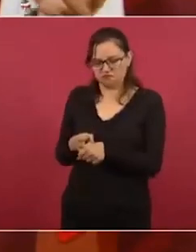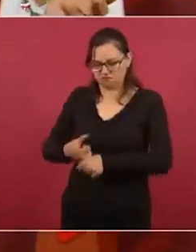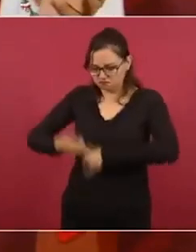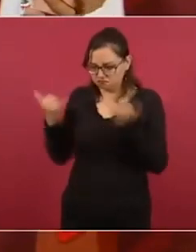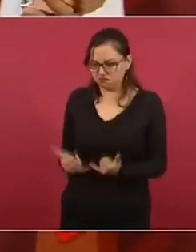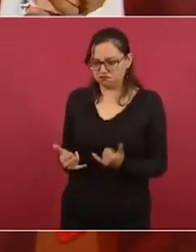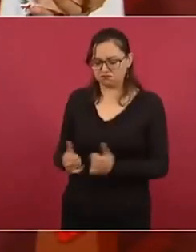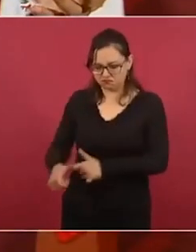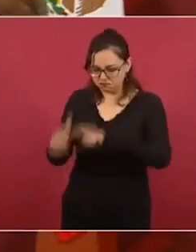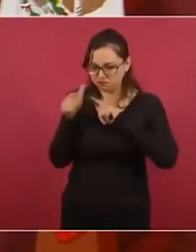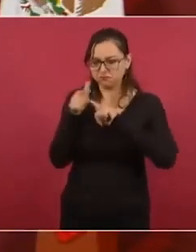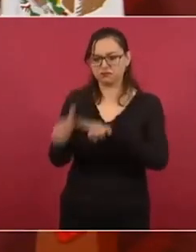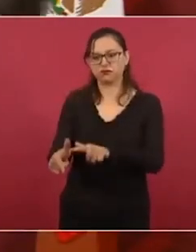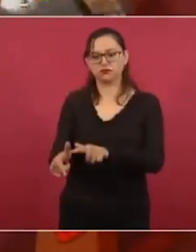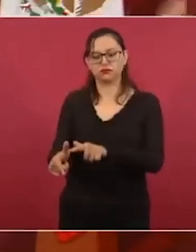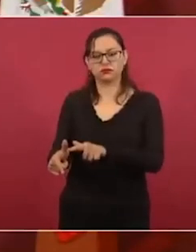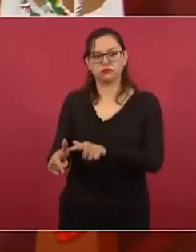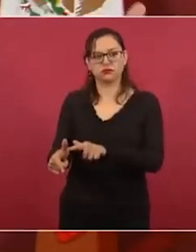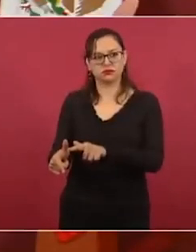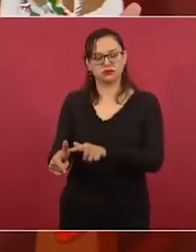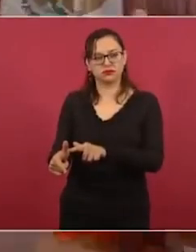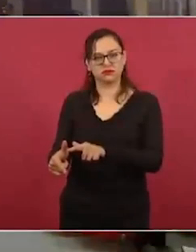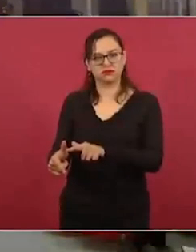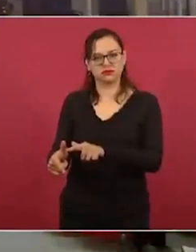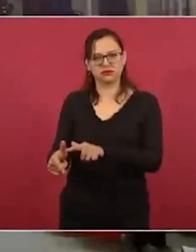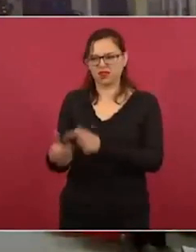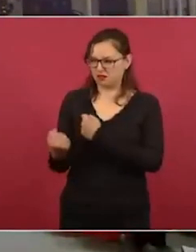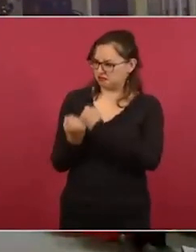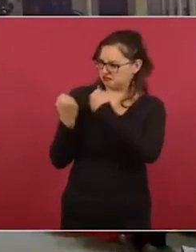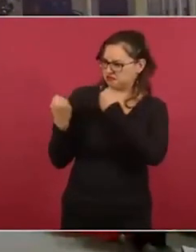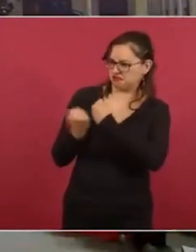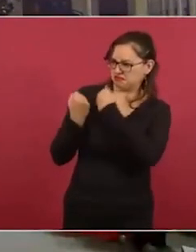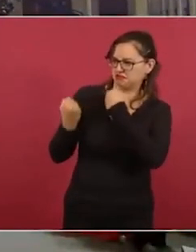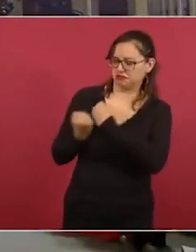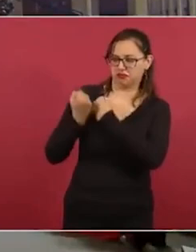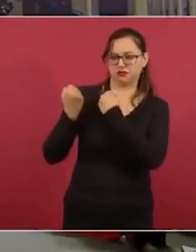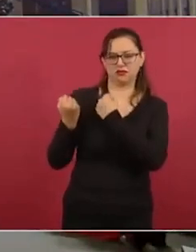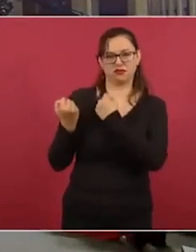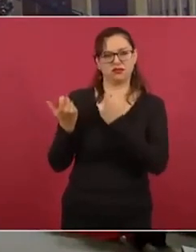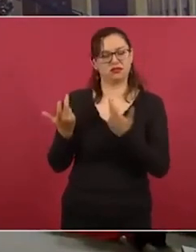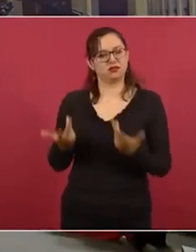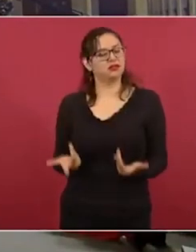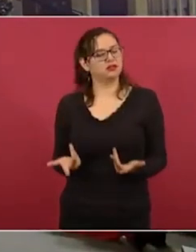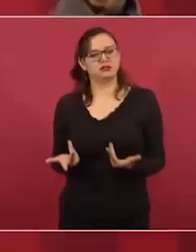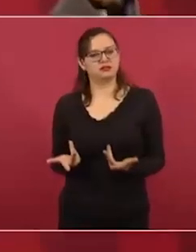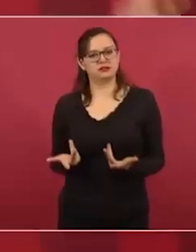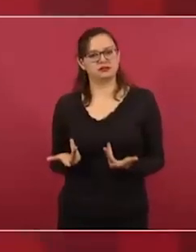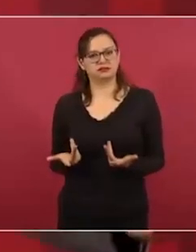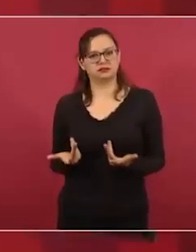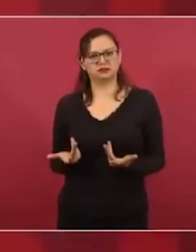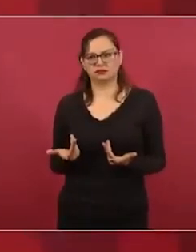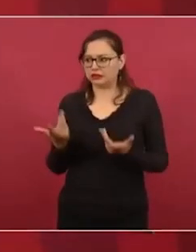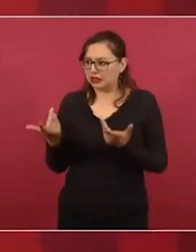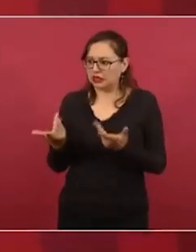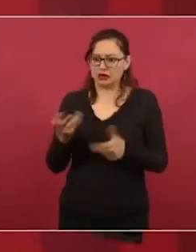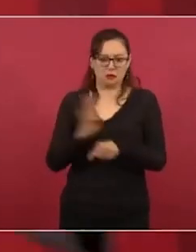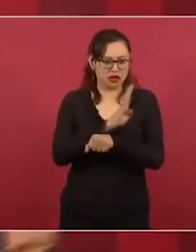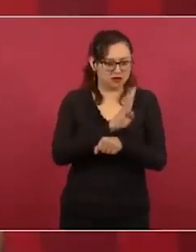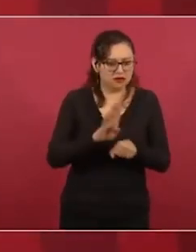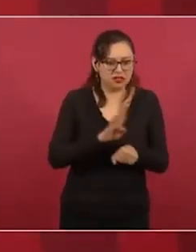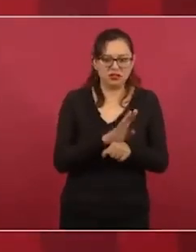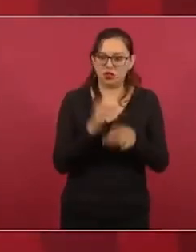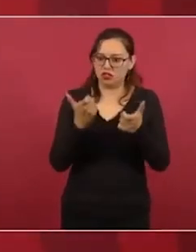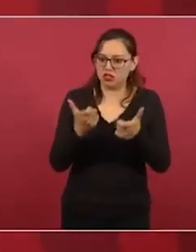el que podamos fortalecer nuestras economías, beneficiar a nuestros pueblos,